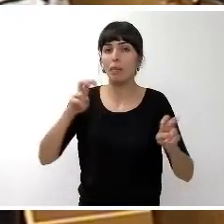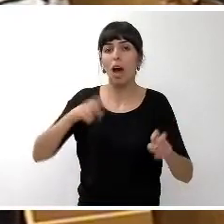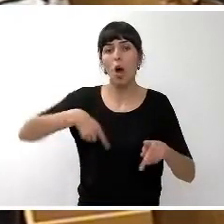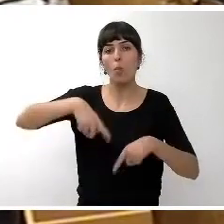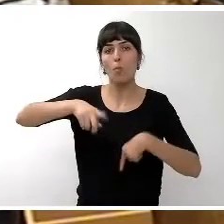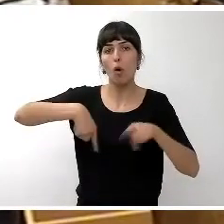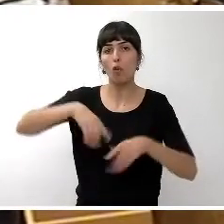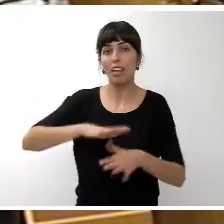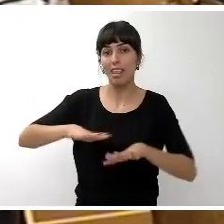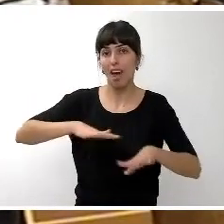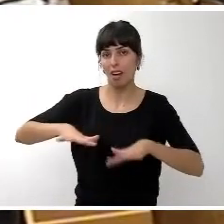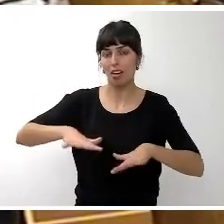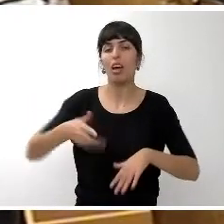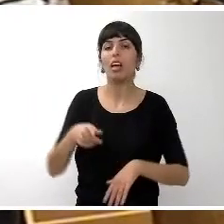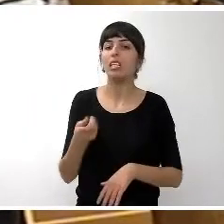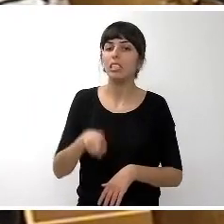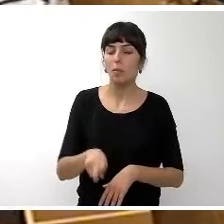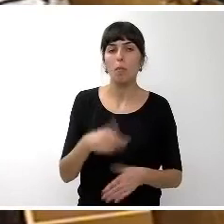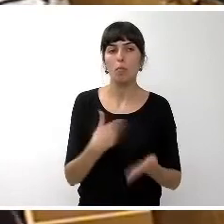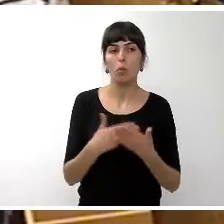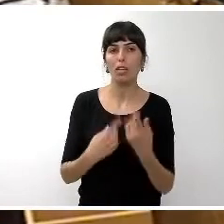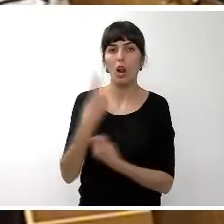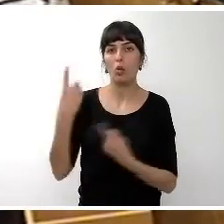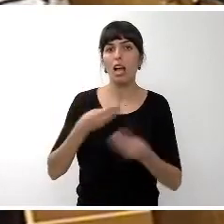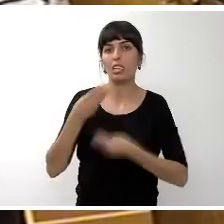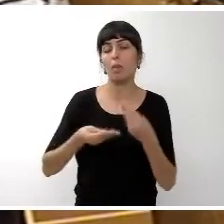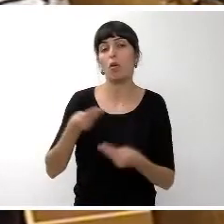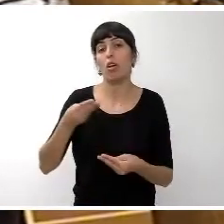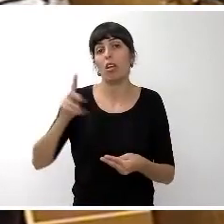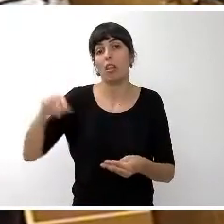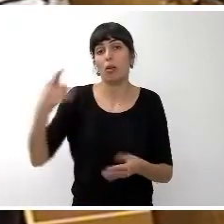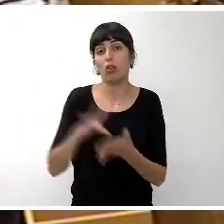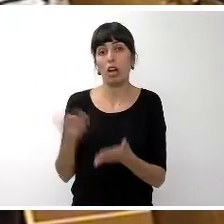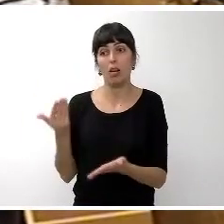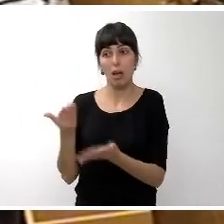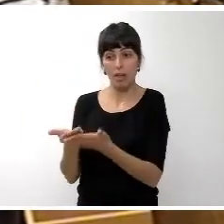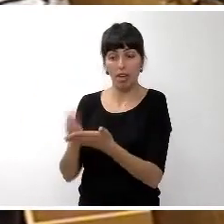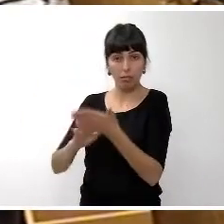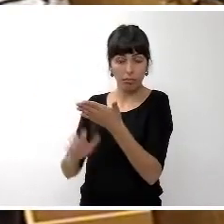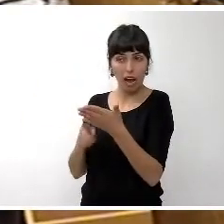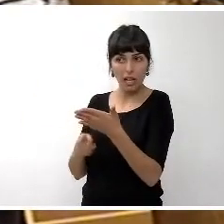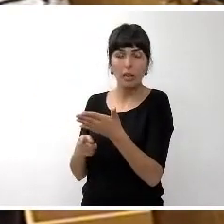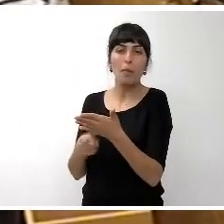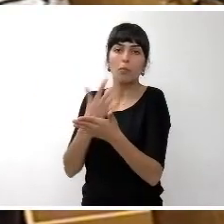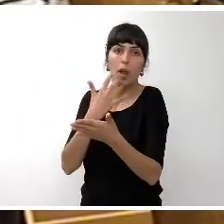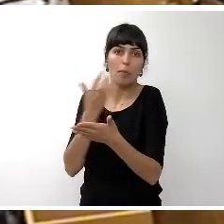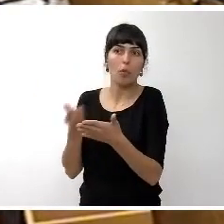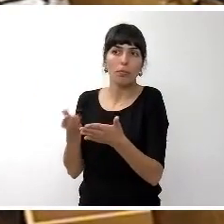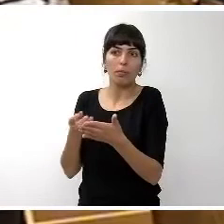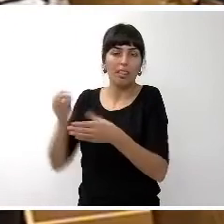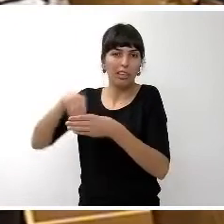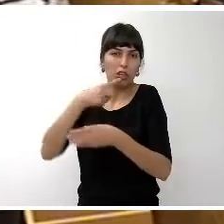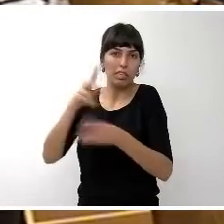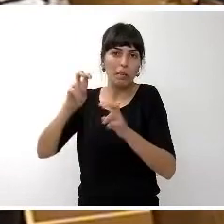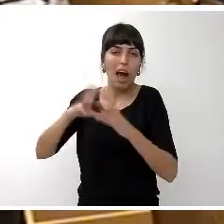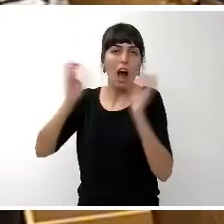también hemos hecho algunas propuestas que luego en la enmienda pues van a estar recogidas como puede ser ese acuerdo para la subvención